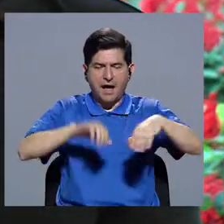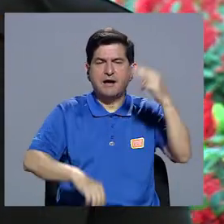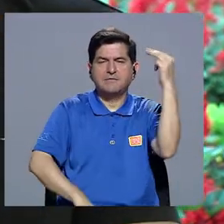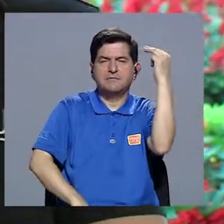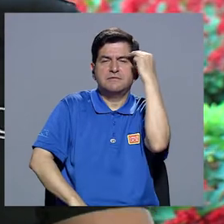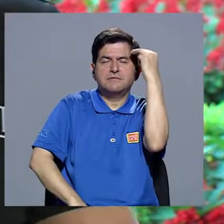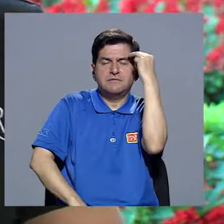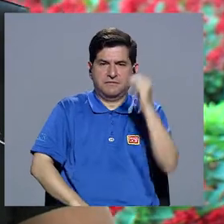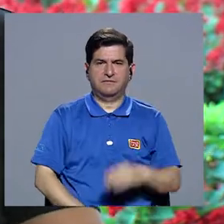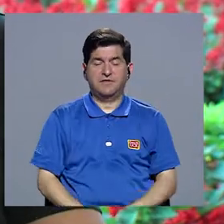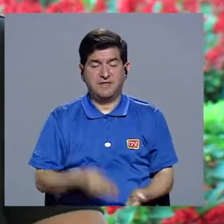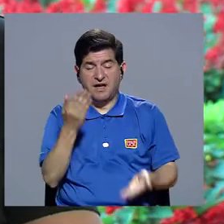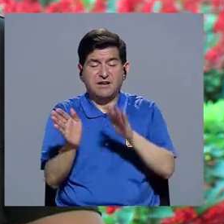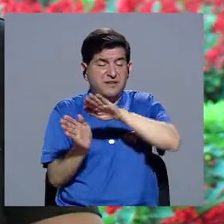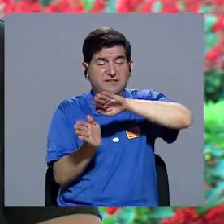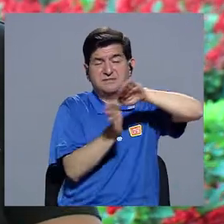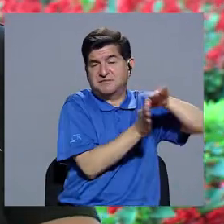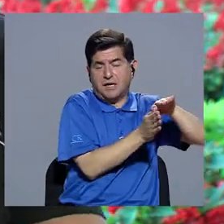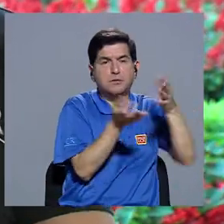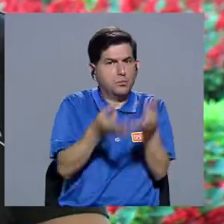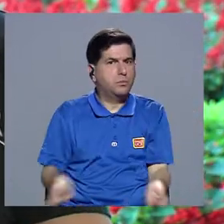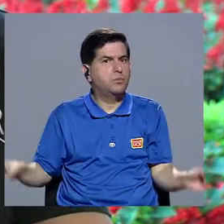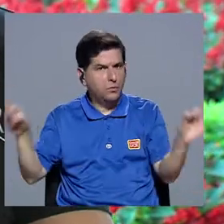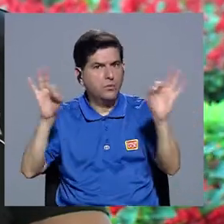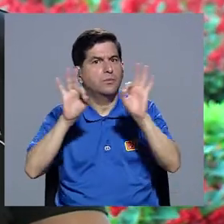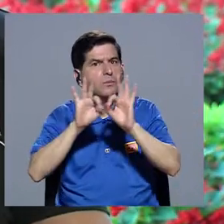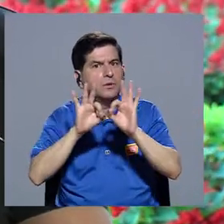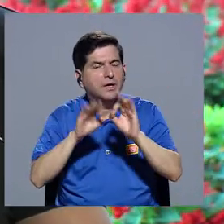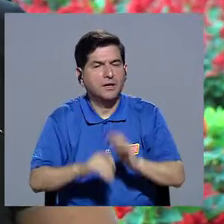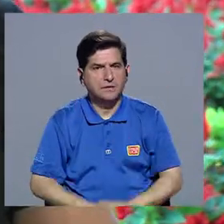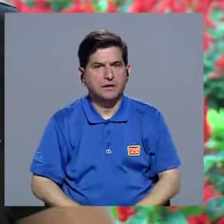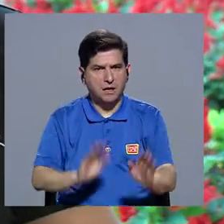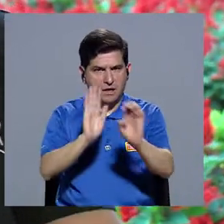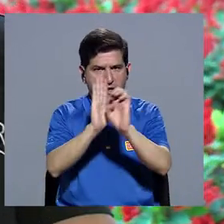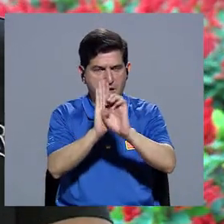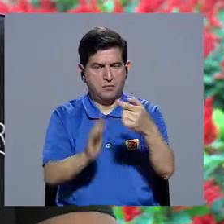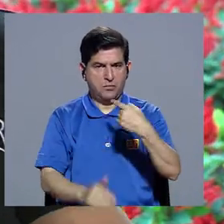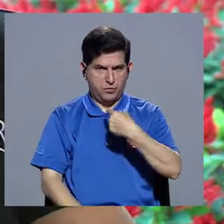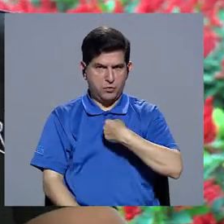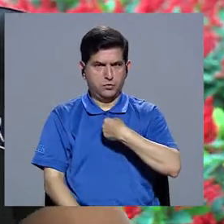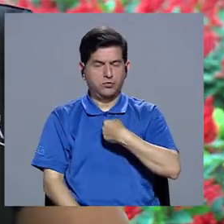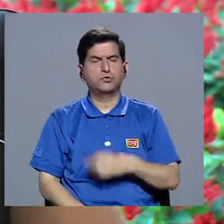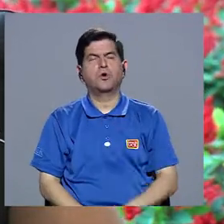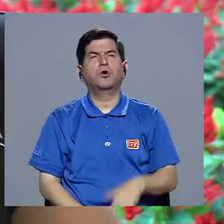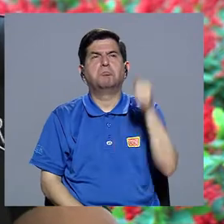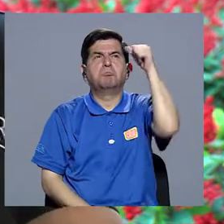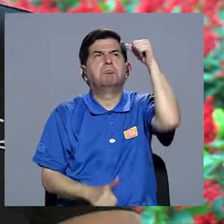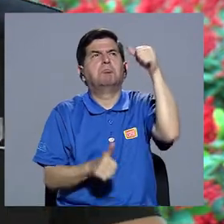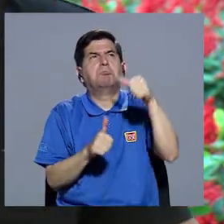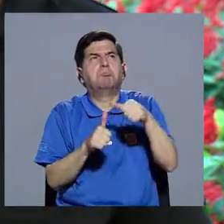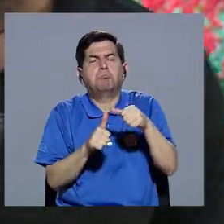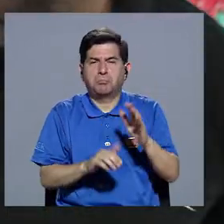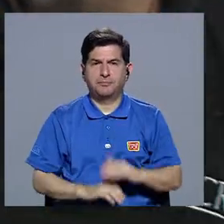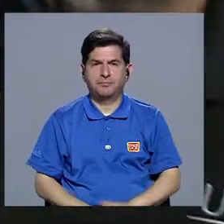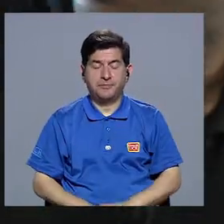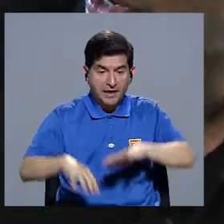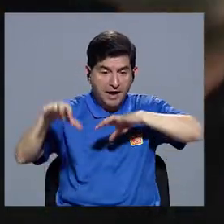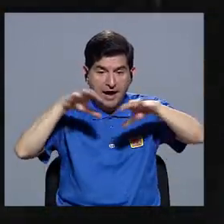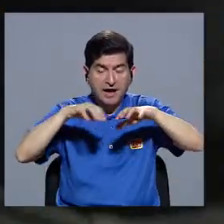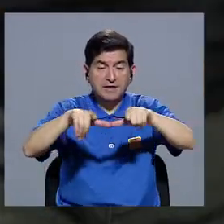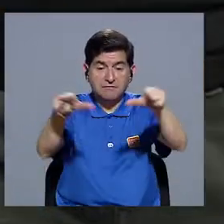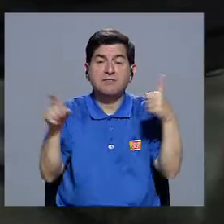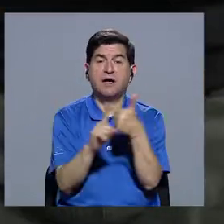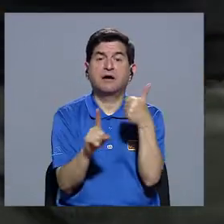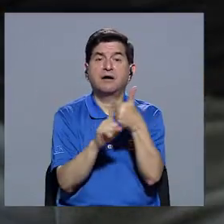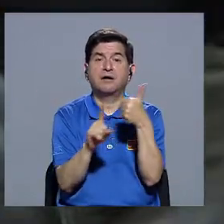Que es un poquito que se deja de lado y que es muy importante. Es, por ejemplo, que yo te ponga, se me ocurre hacer este ejercicio en el